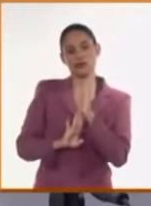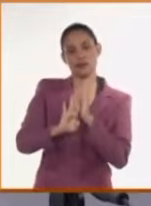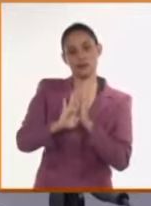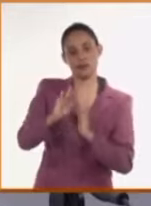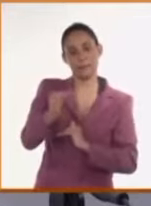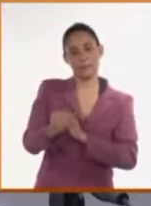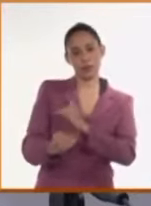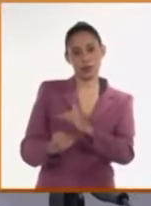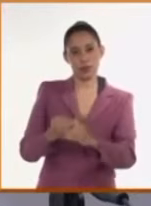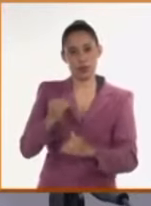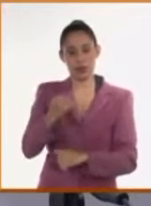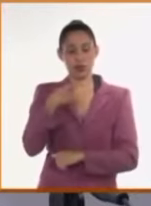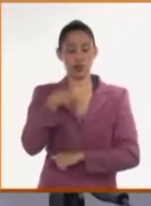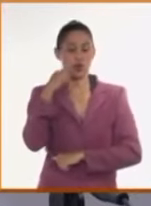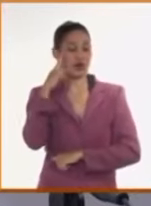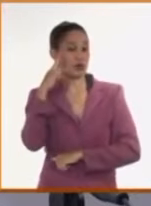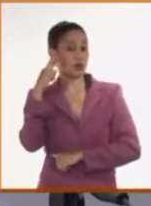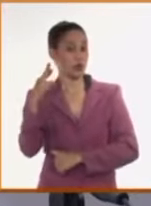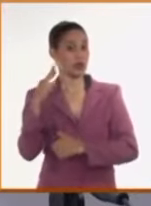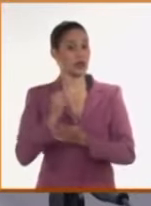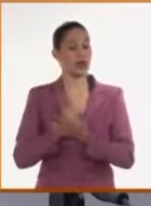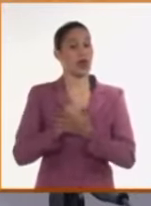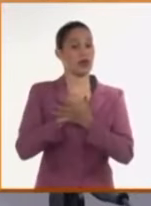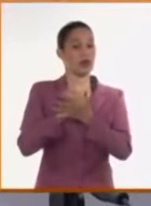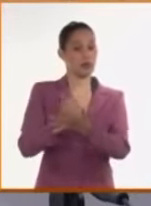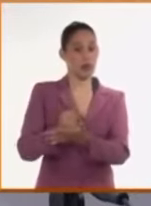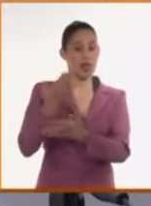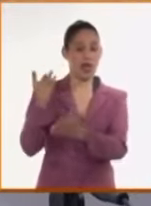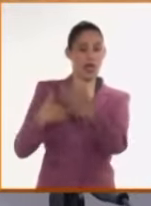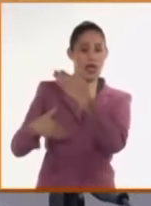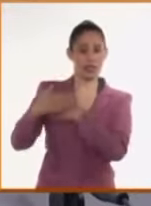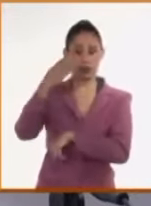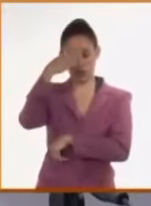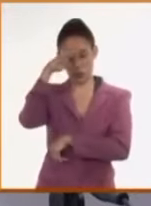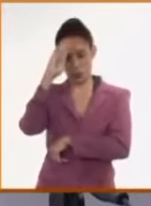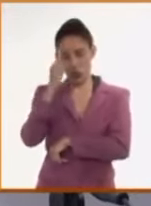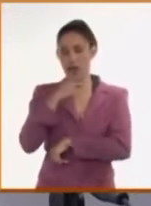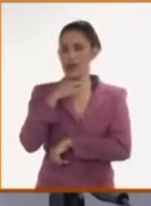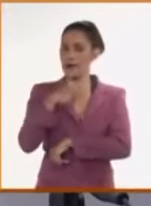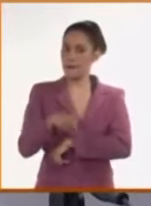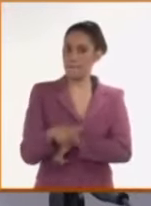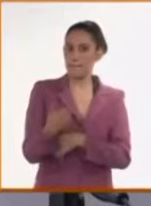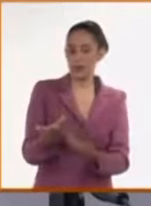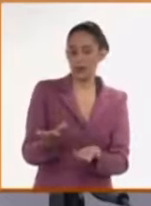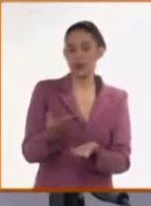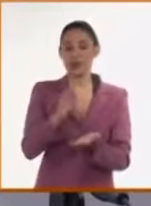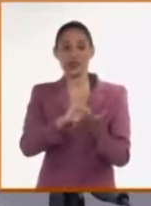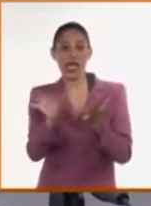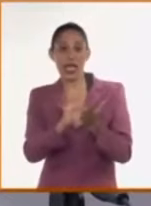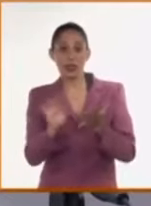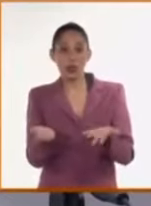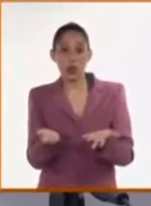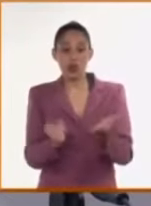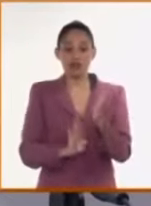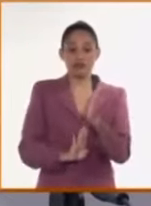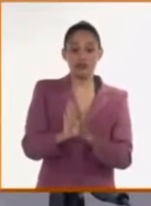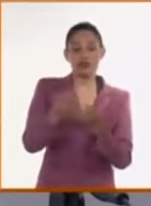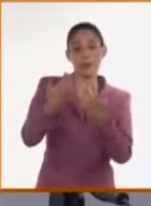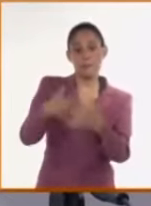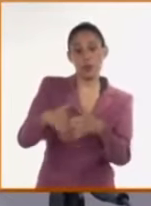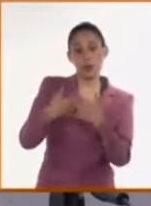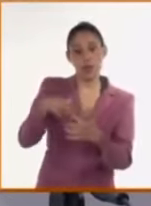Yo recuerdo las contribuciones de Cuba, por ejemplo, para el desarrollo de la producción arrocera en Haití y que fue